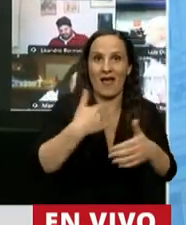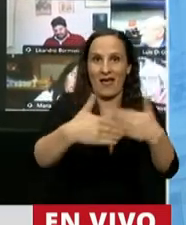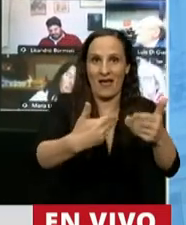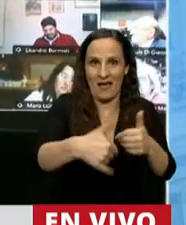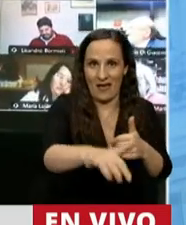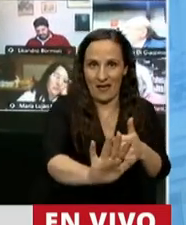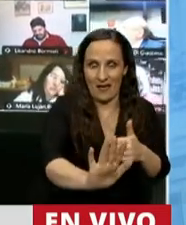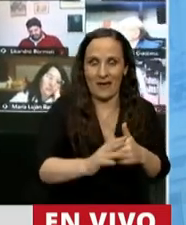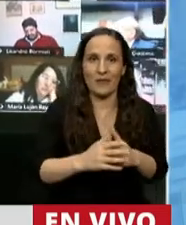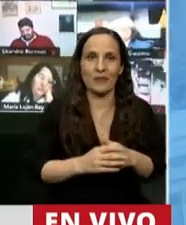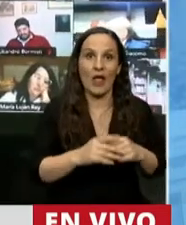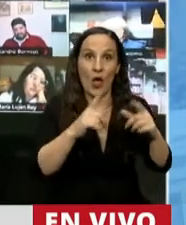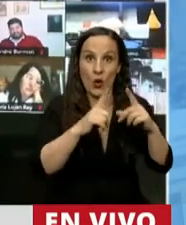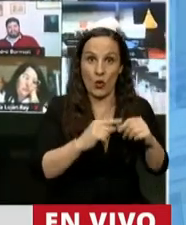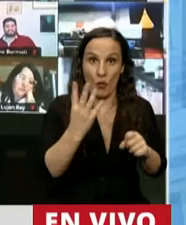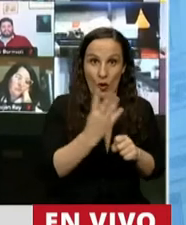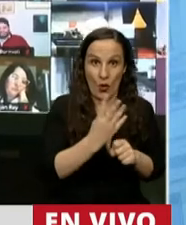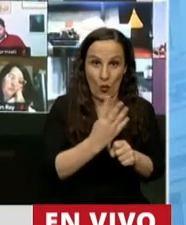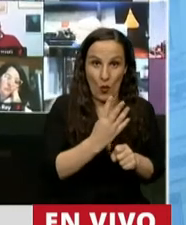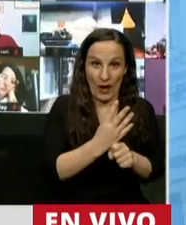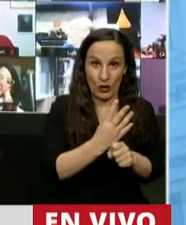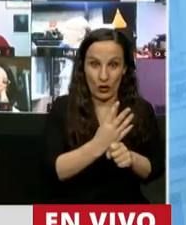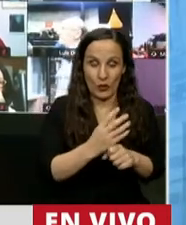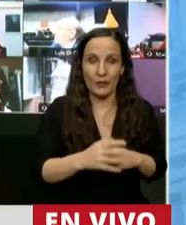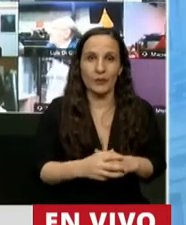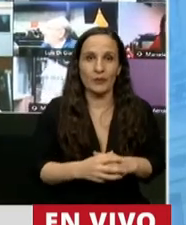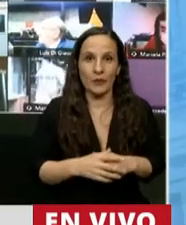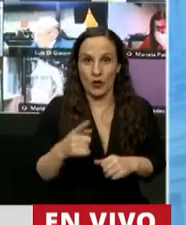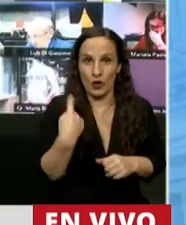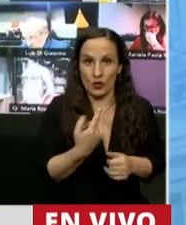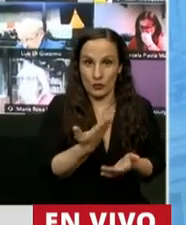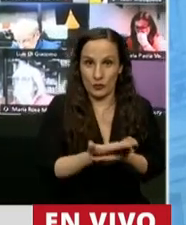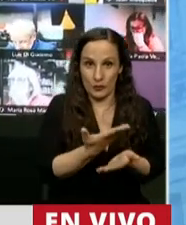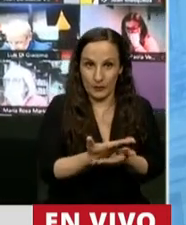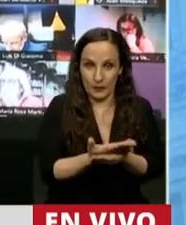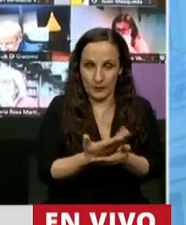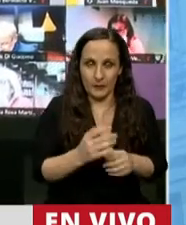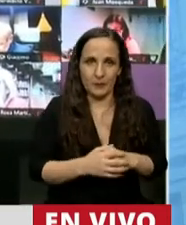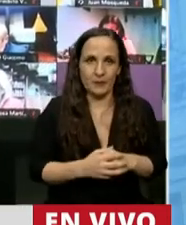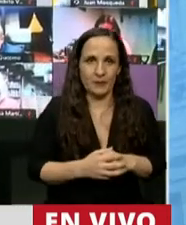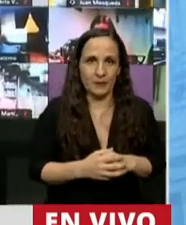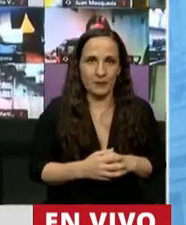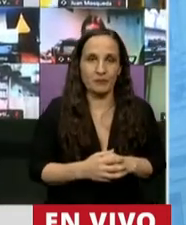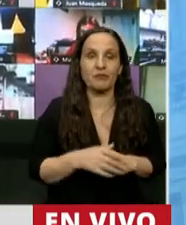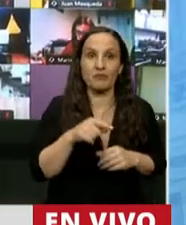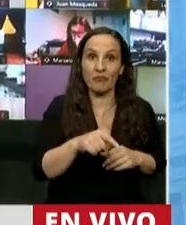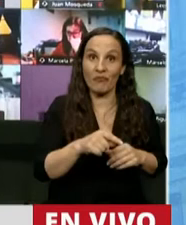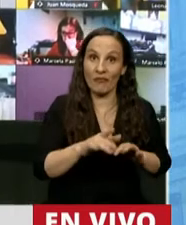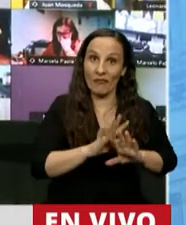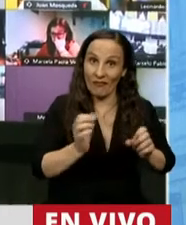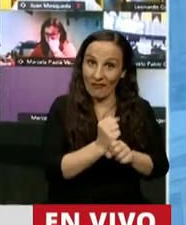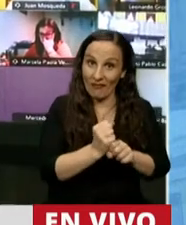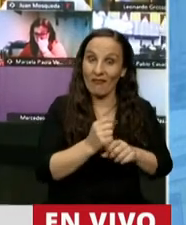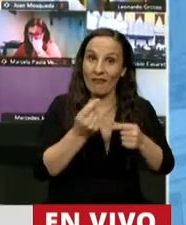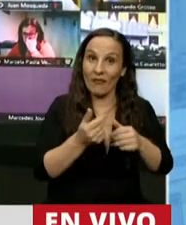El artículo cuarto que proponemos dice así, a partir de la entrada en vigencia de la presente del Poder